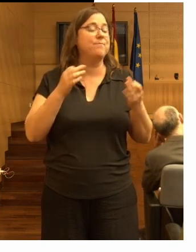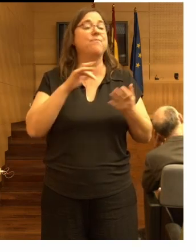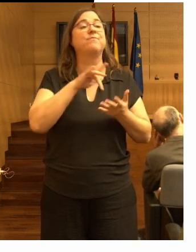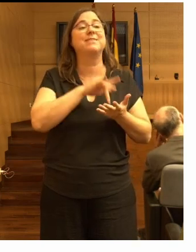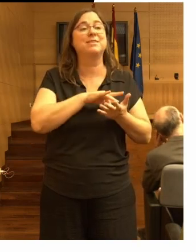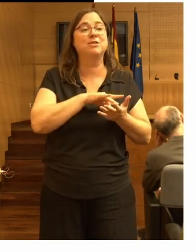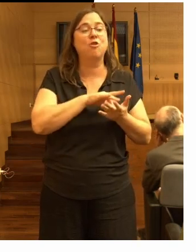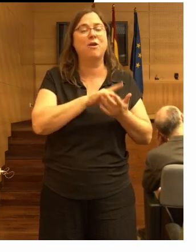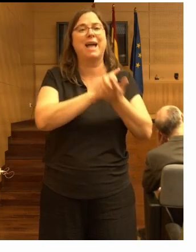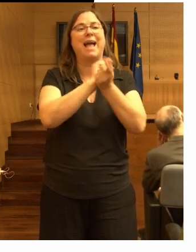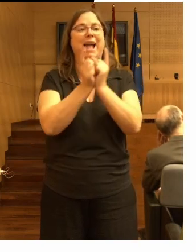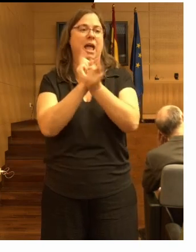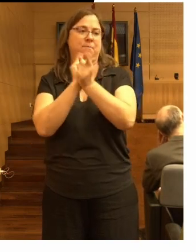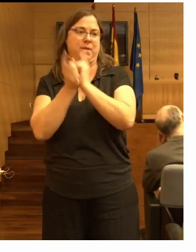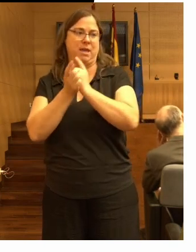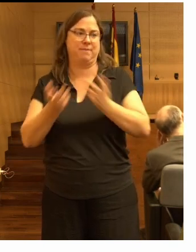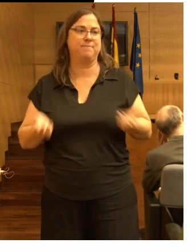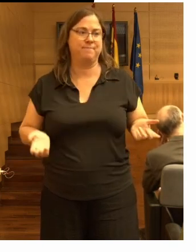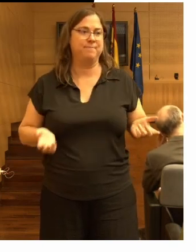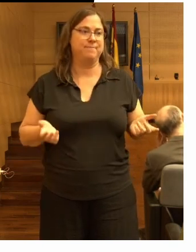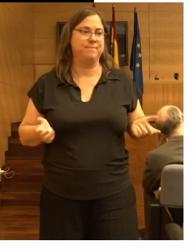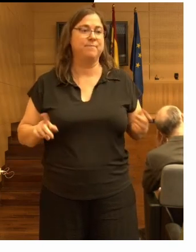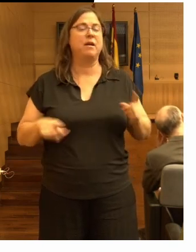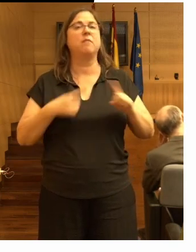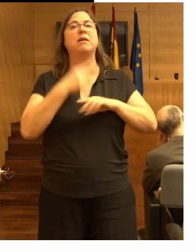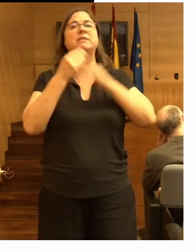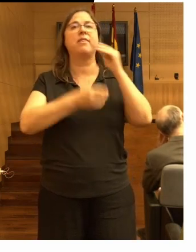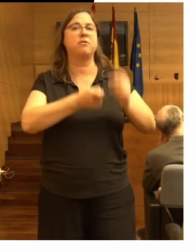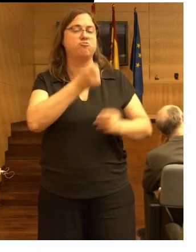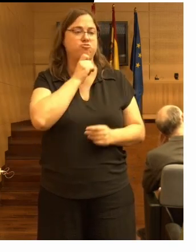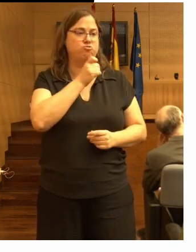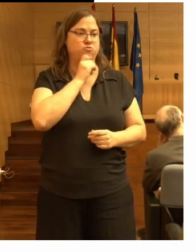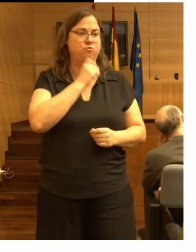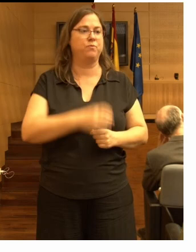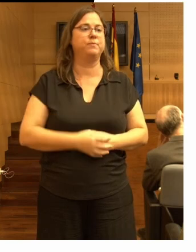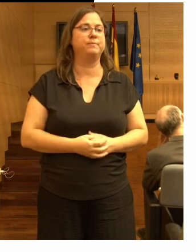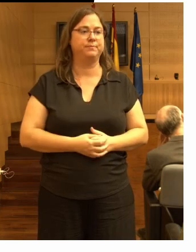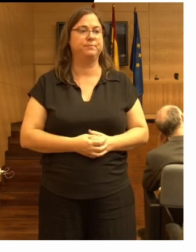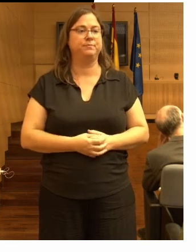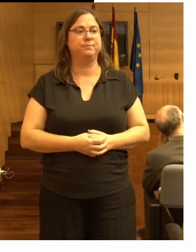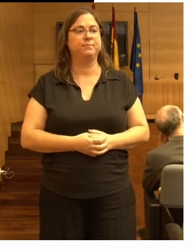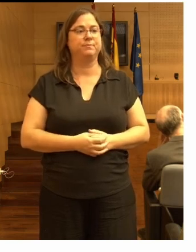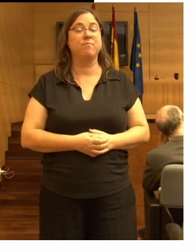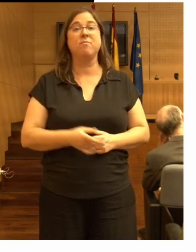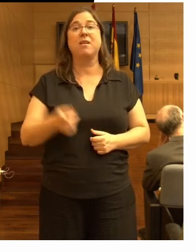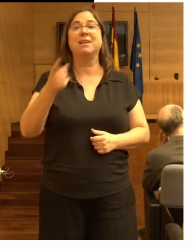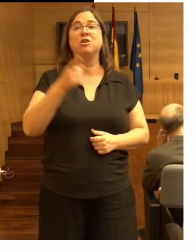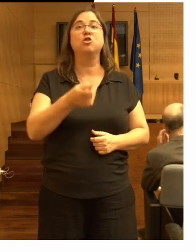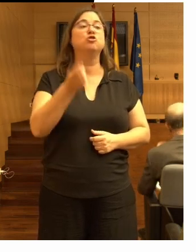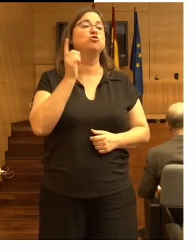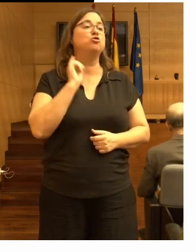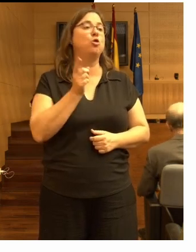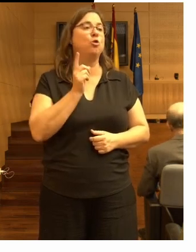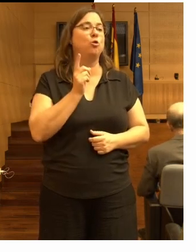cambiar esto y cómo hacerlo ellos no solamente